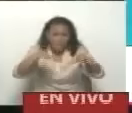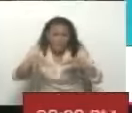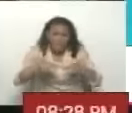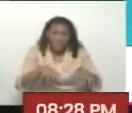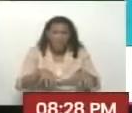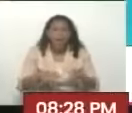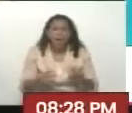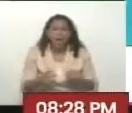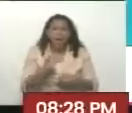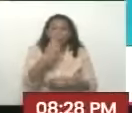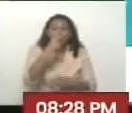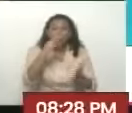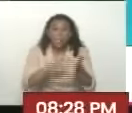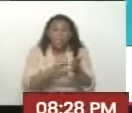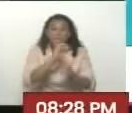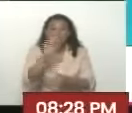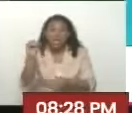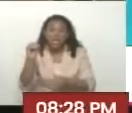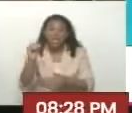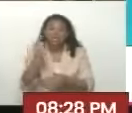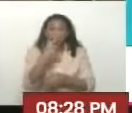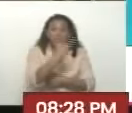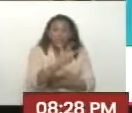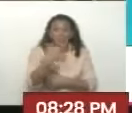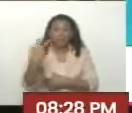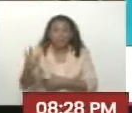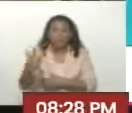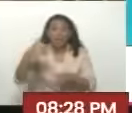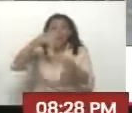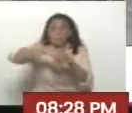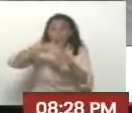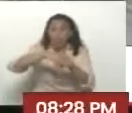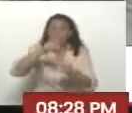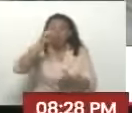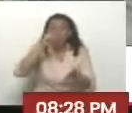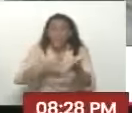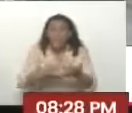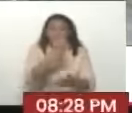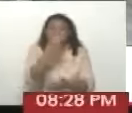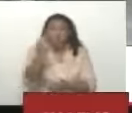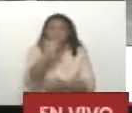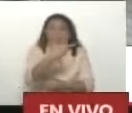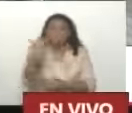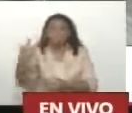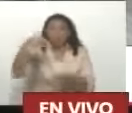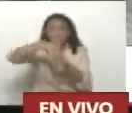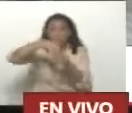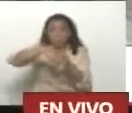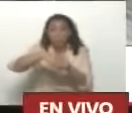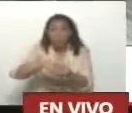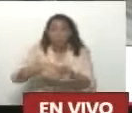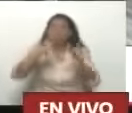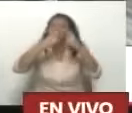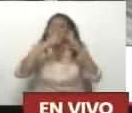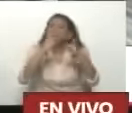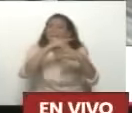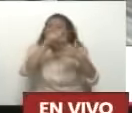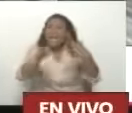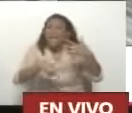Más de 2.533 Votos Una larga jornada ¿Qué temas había?